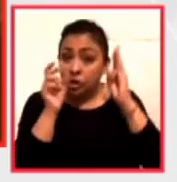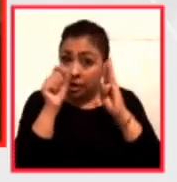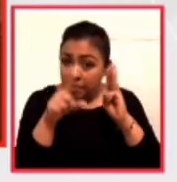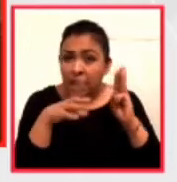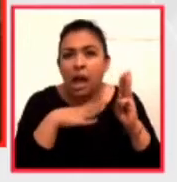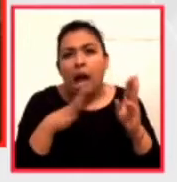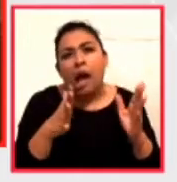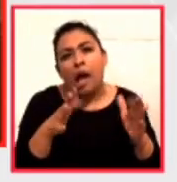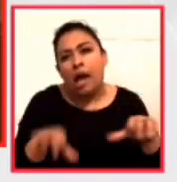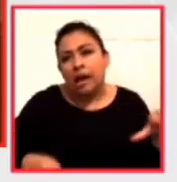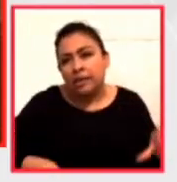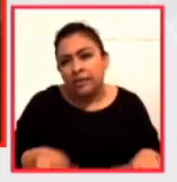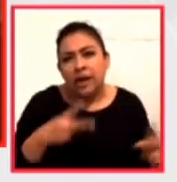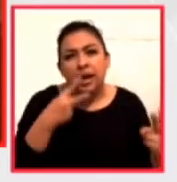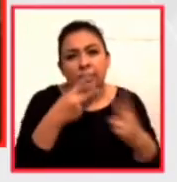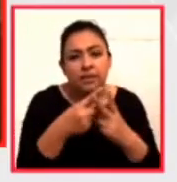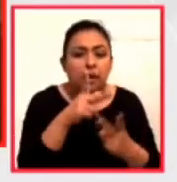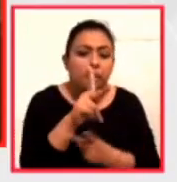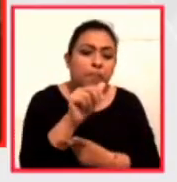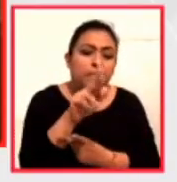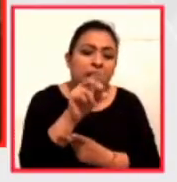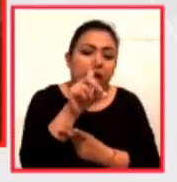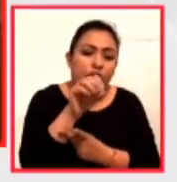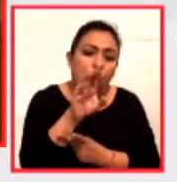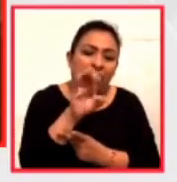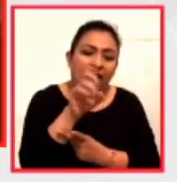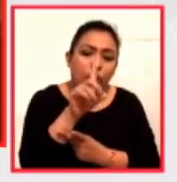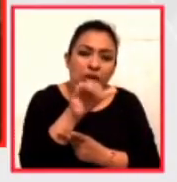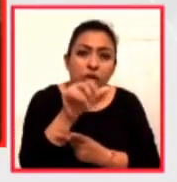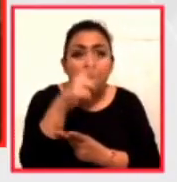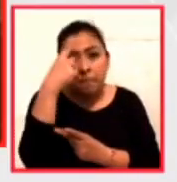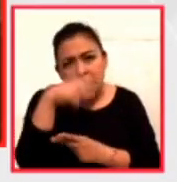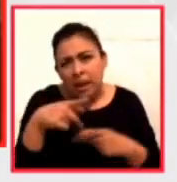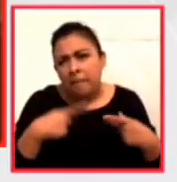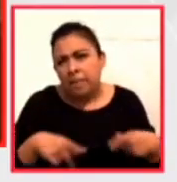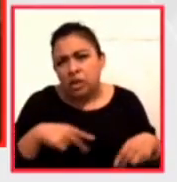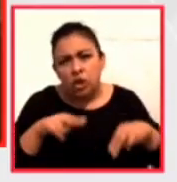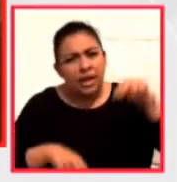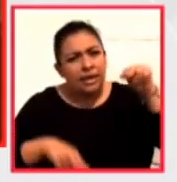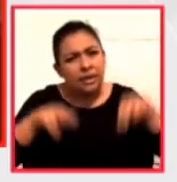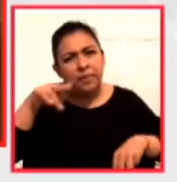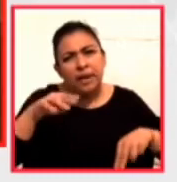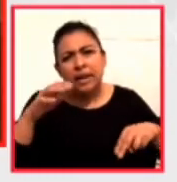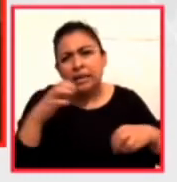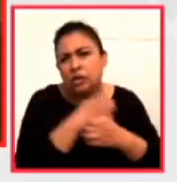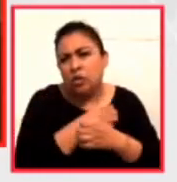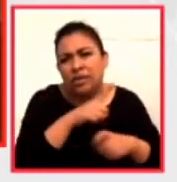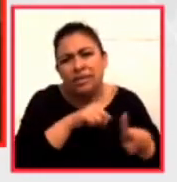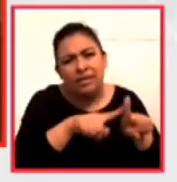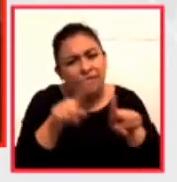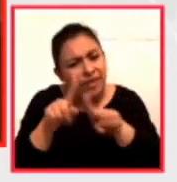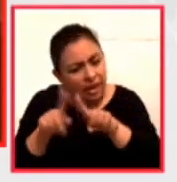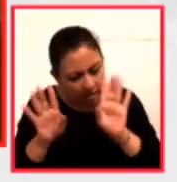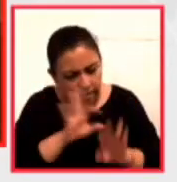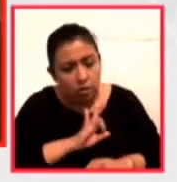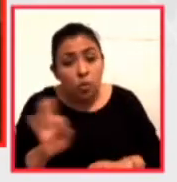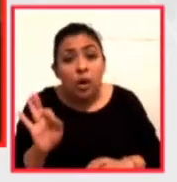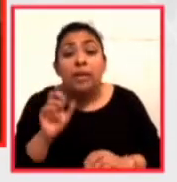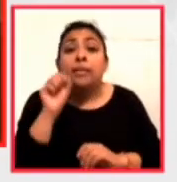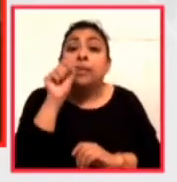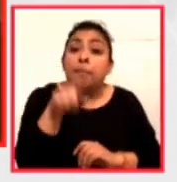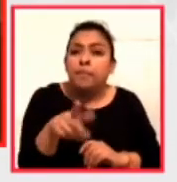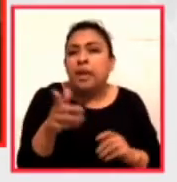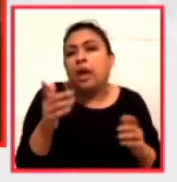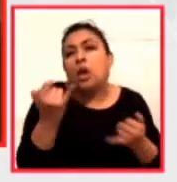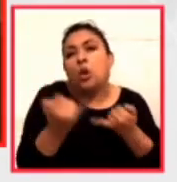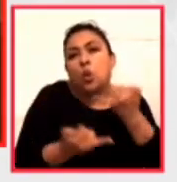didácticos en Hashtag Prado Educación para escolares de todos los niveles educativos propuestos y también opciones como juego